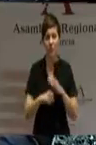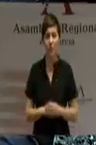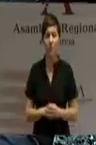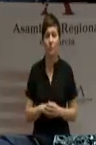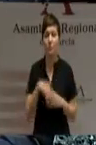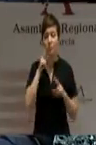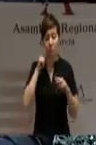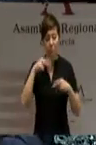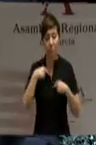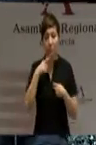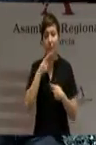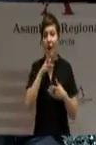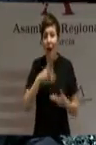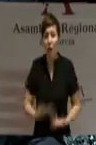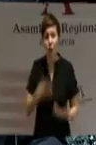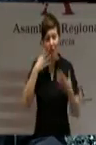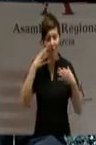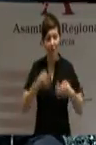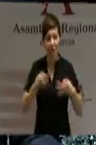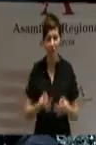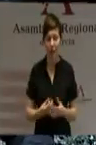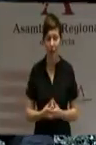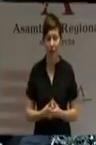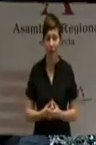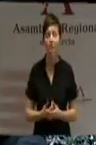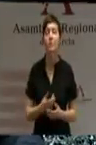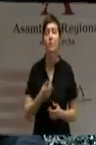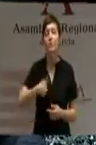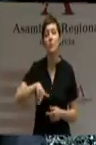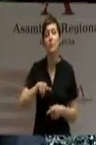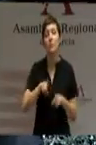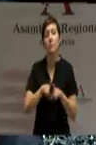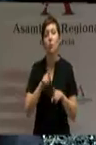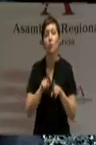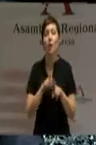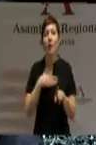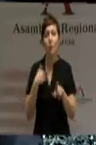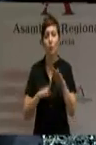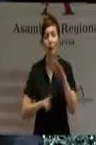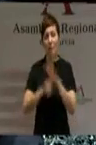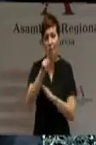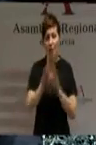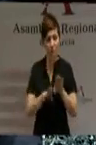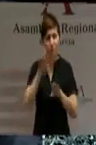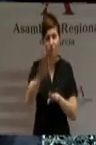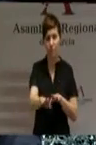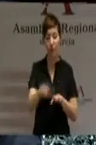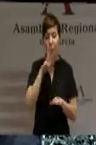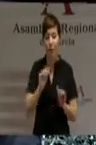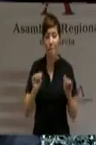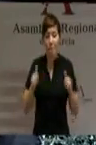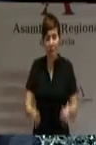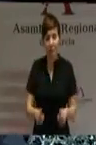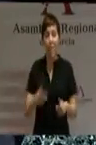plenamente en la realidad, en la realidad que tenemos y, partir de ahí, seguir avanzando. Este es el punto de partida para el